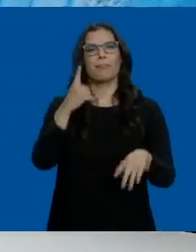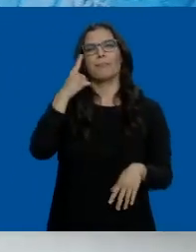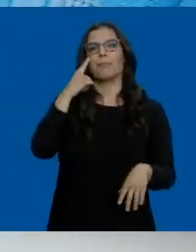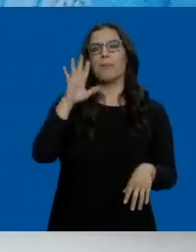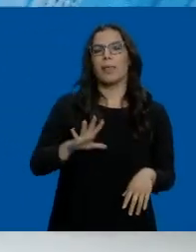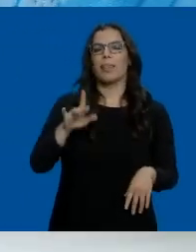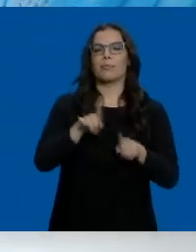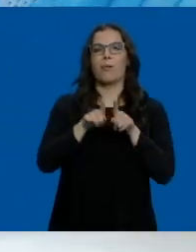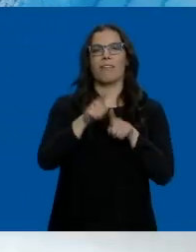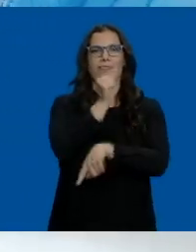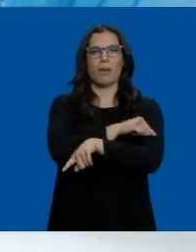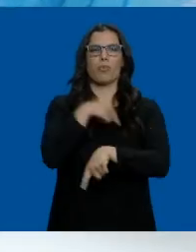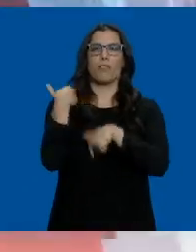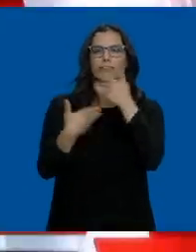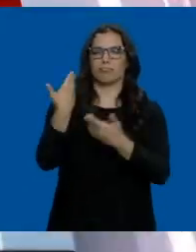en el calendario de vacunación.